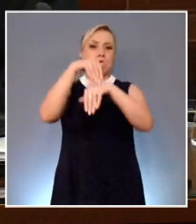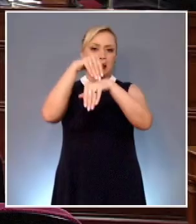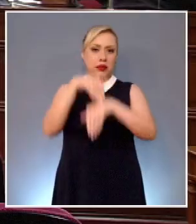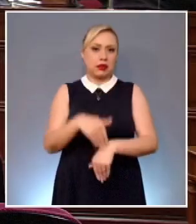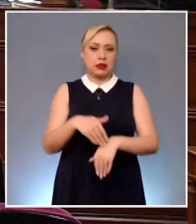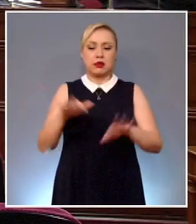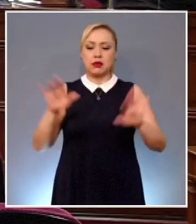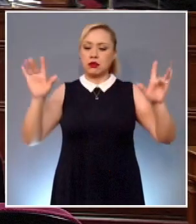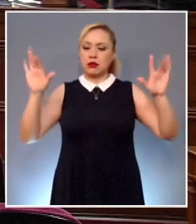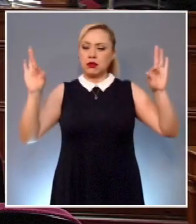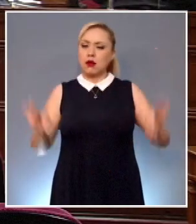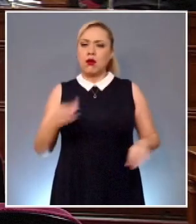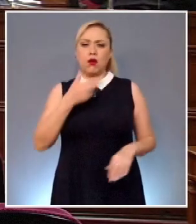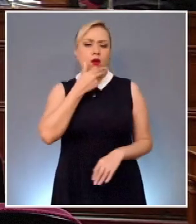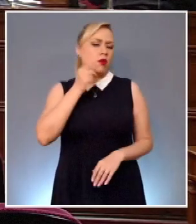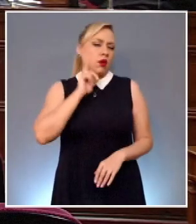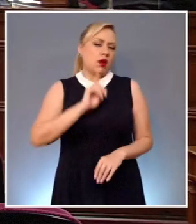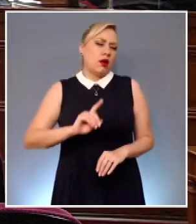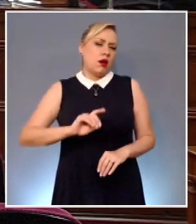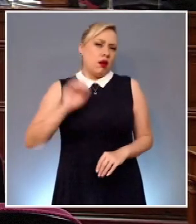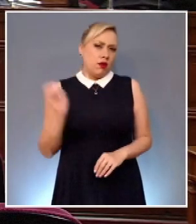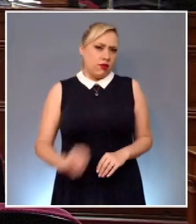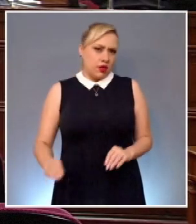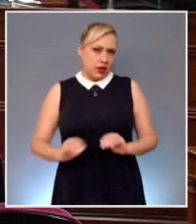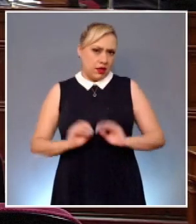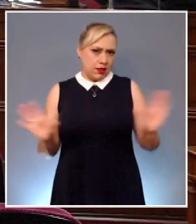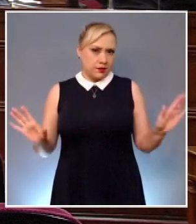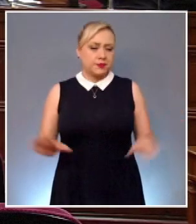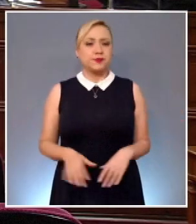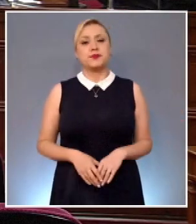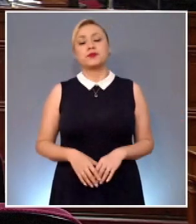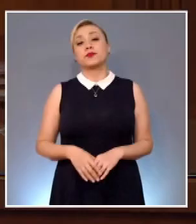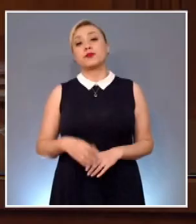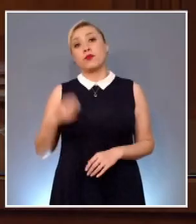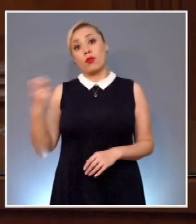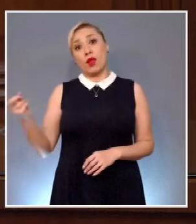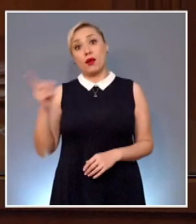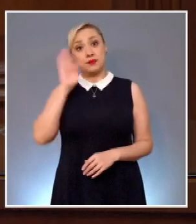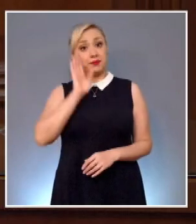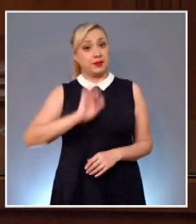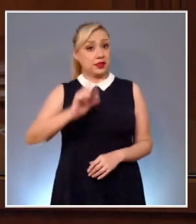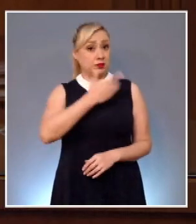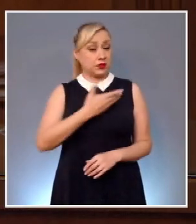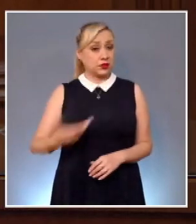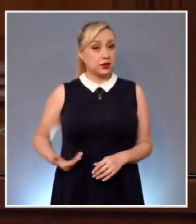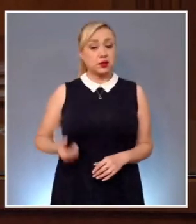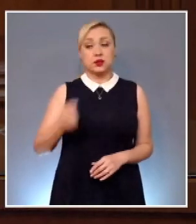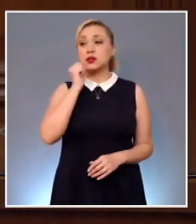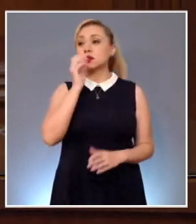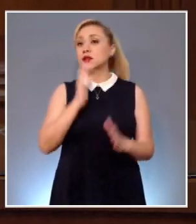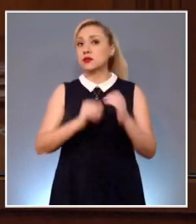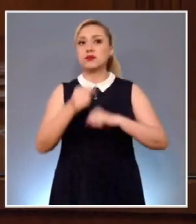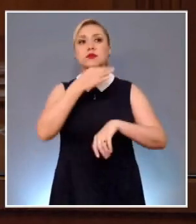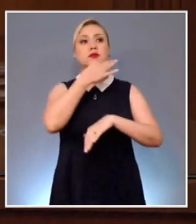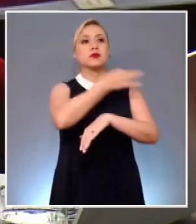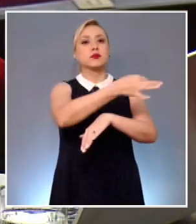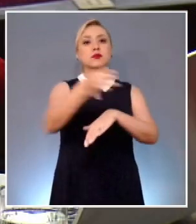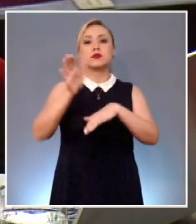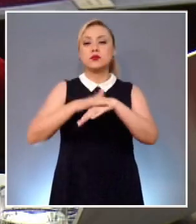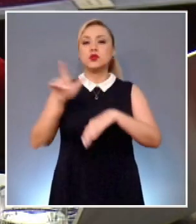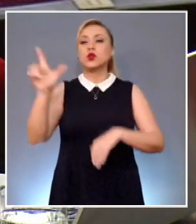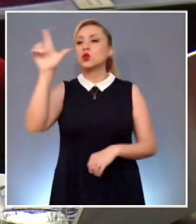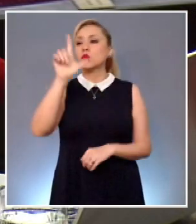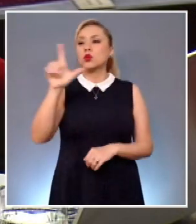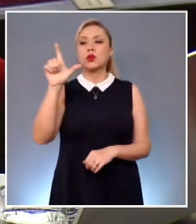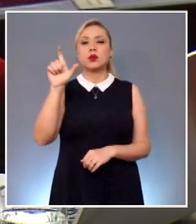género. En la sesión, el ministro presidente Arturo Saldívar expresó que el lunes 29 de agosto el Pleno analizará un